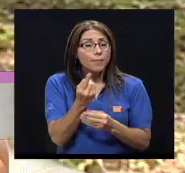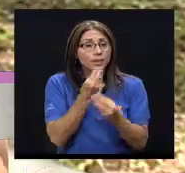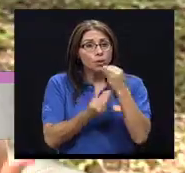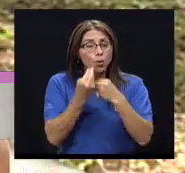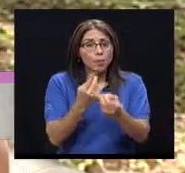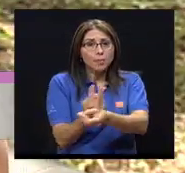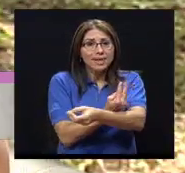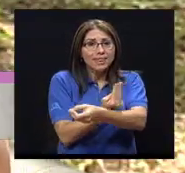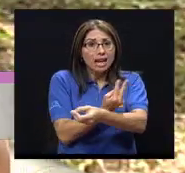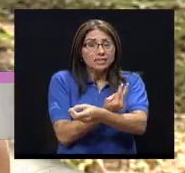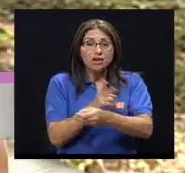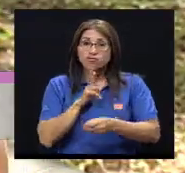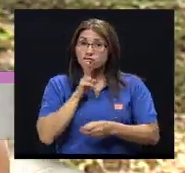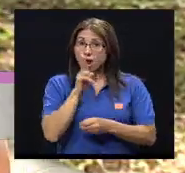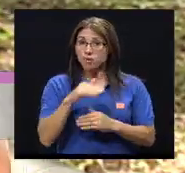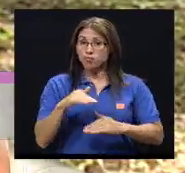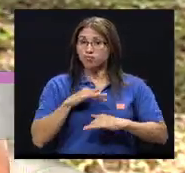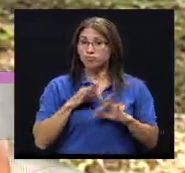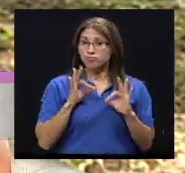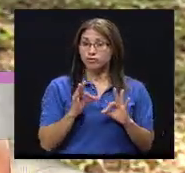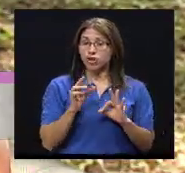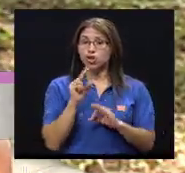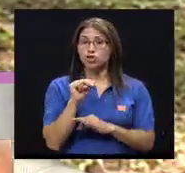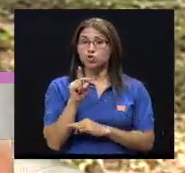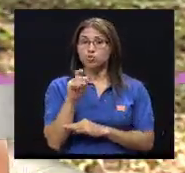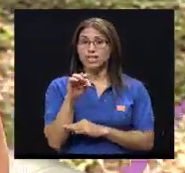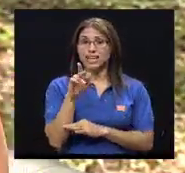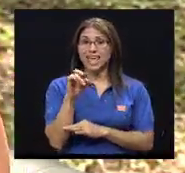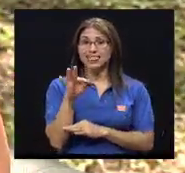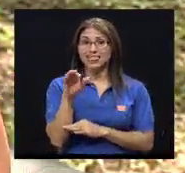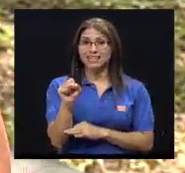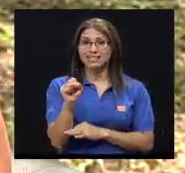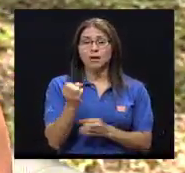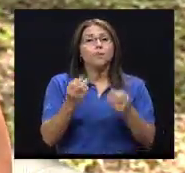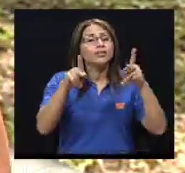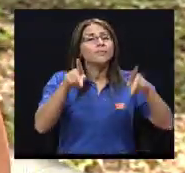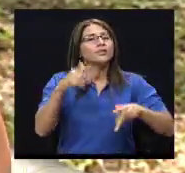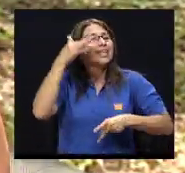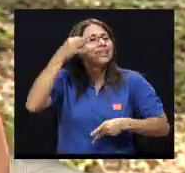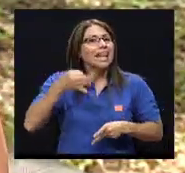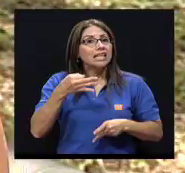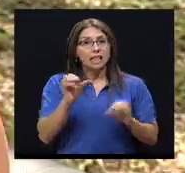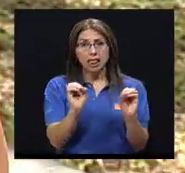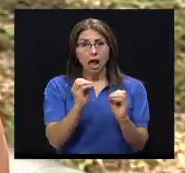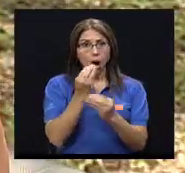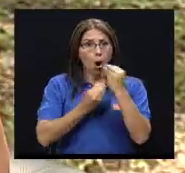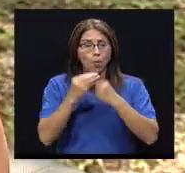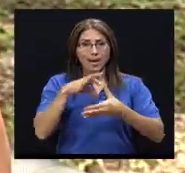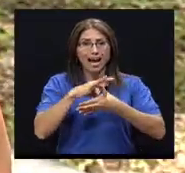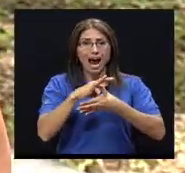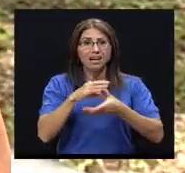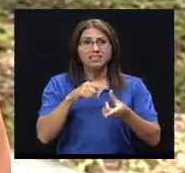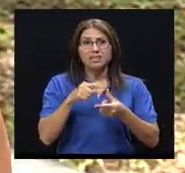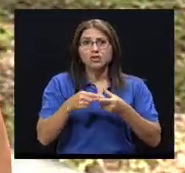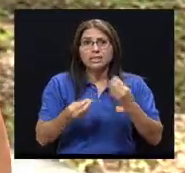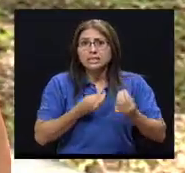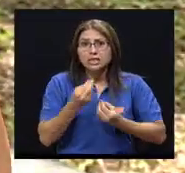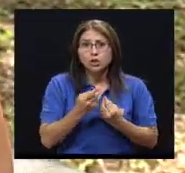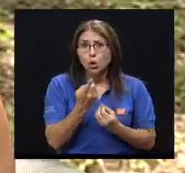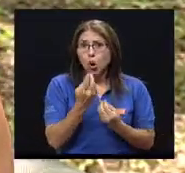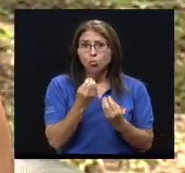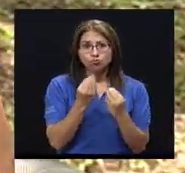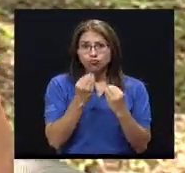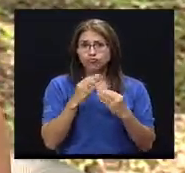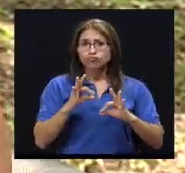existe este mito generalizado de que si yo no como carne es igual a desnutrición, y es eso, es solamente un mito. En realidad no